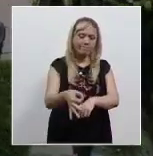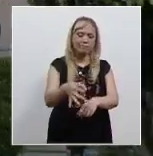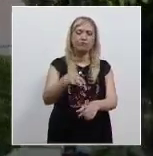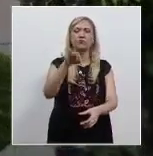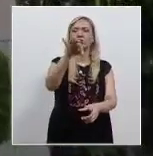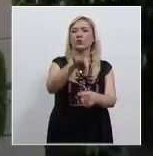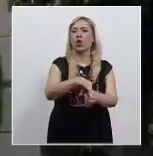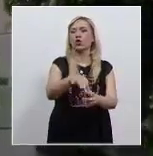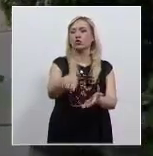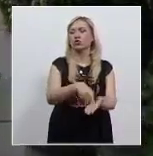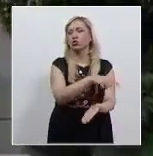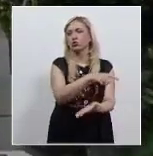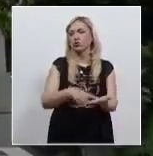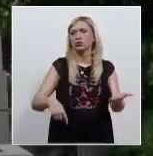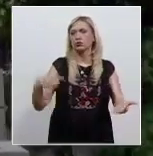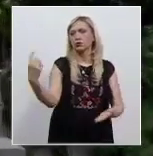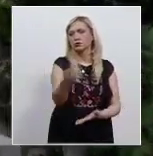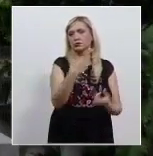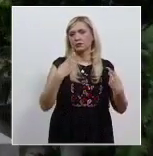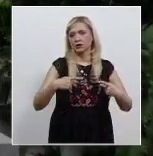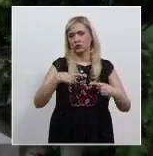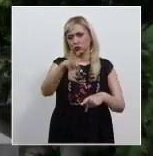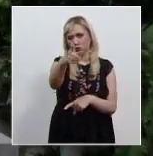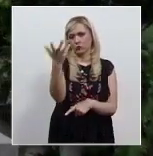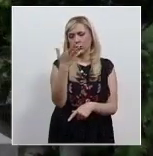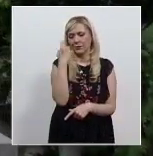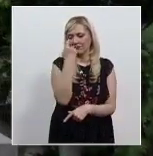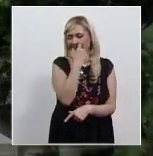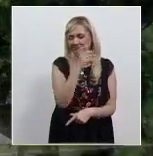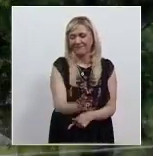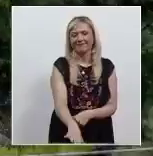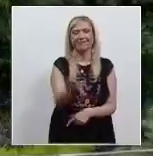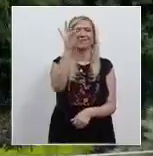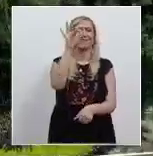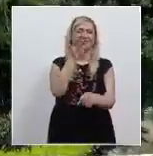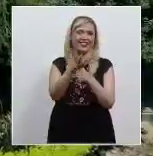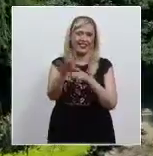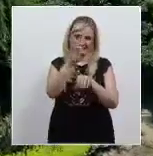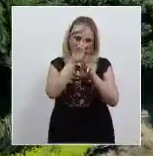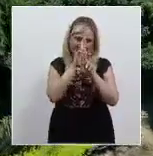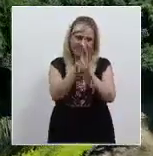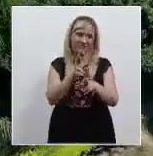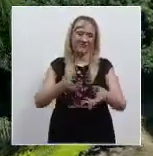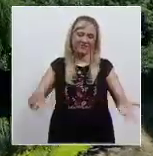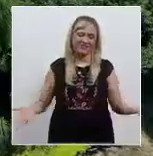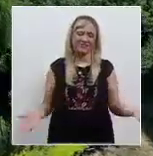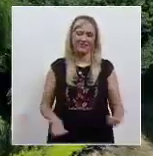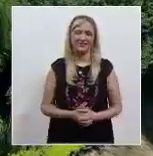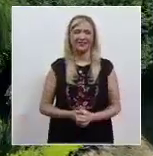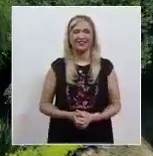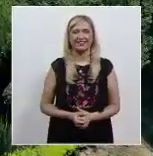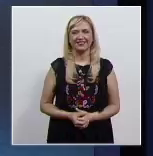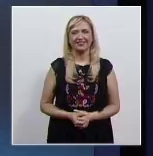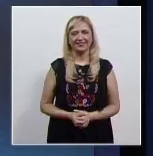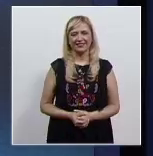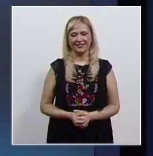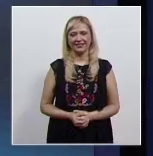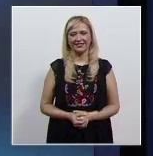pacífica del poder público. Para el Canal del Poder Judicial de la Federación, Juan Carlos González.